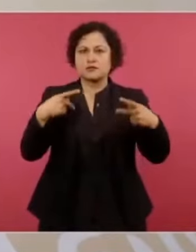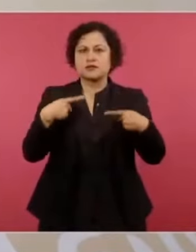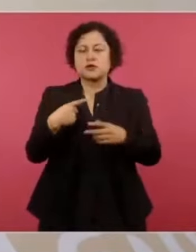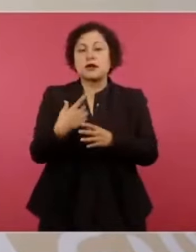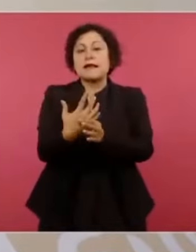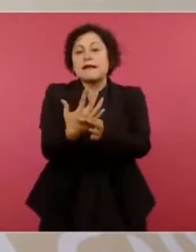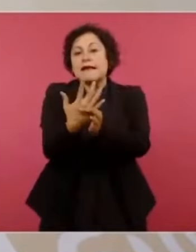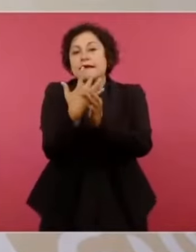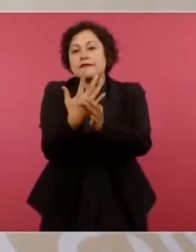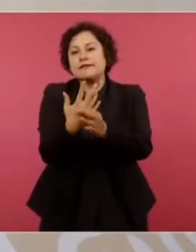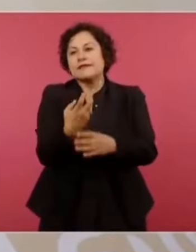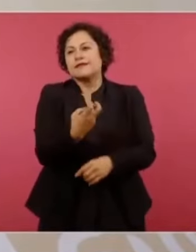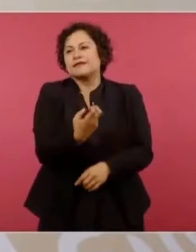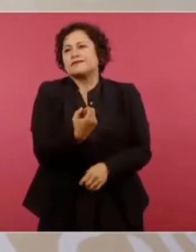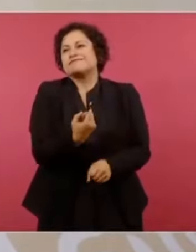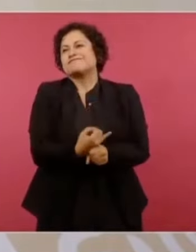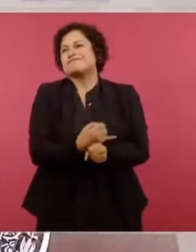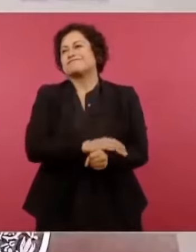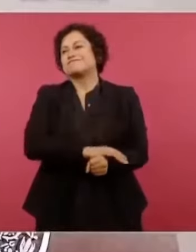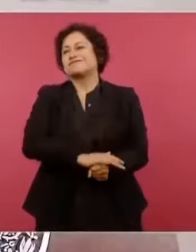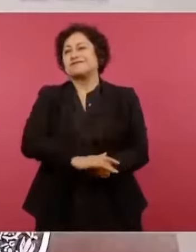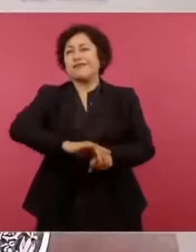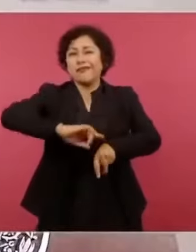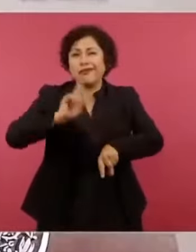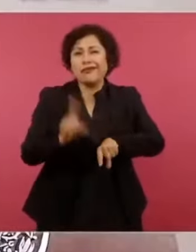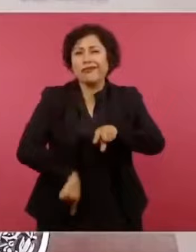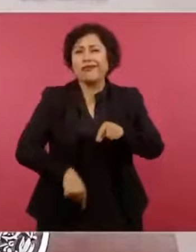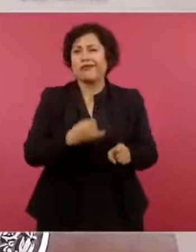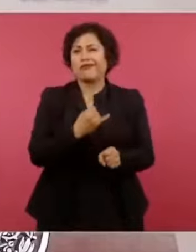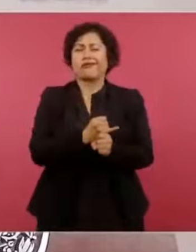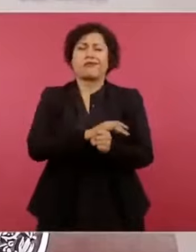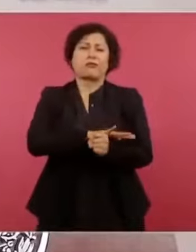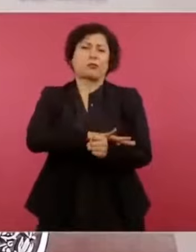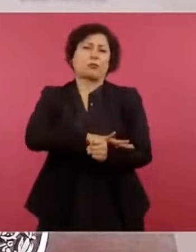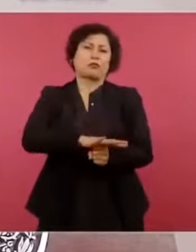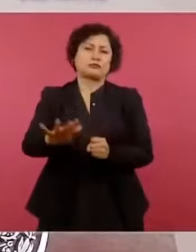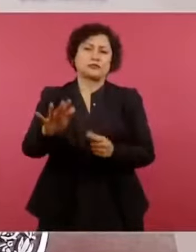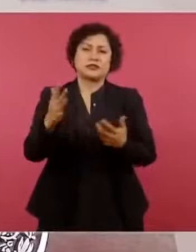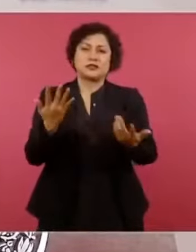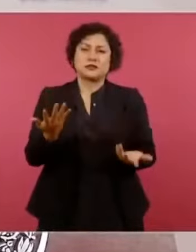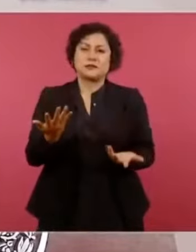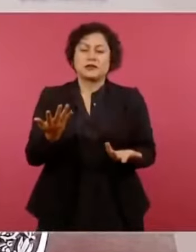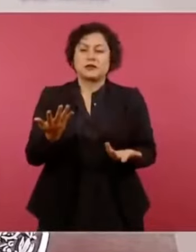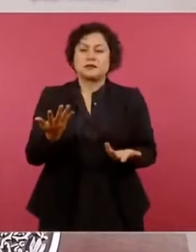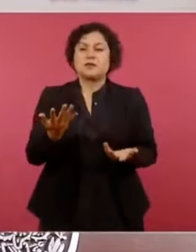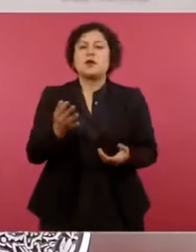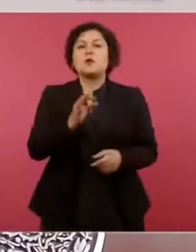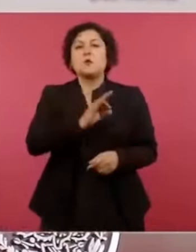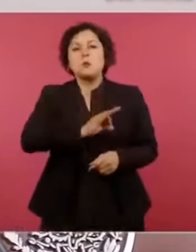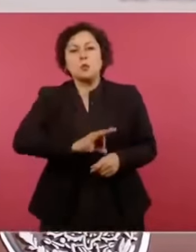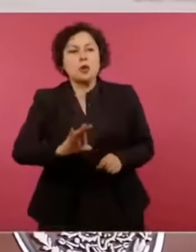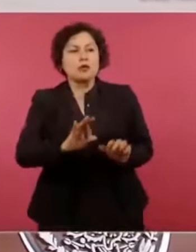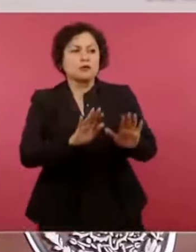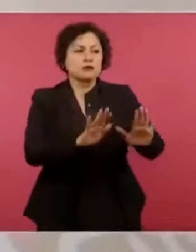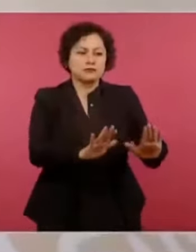se puede moderar, pero no se puede